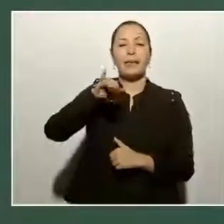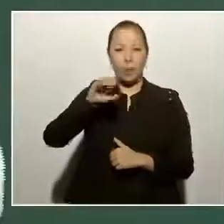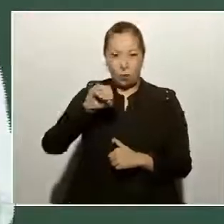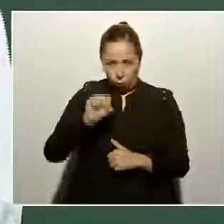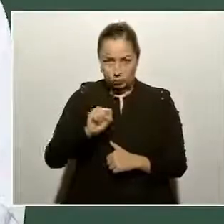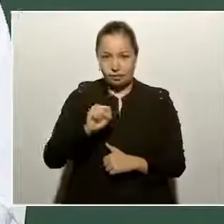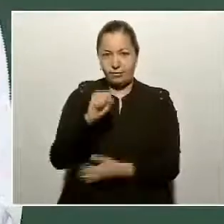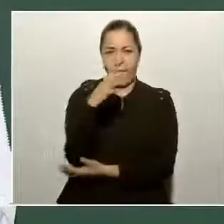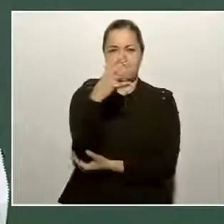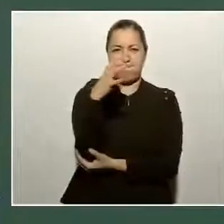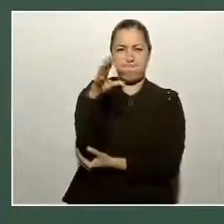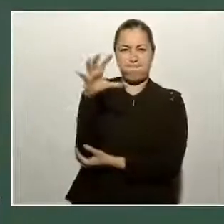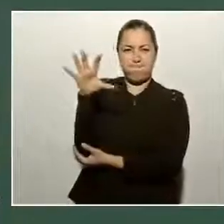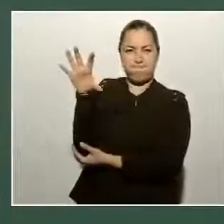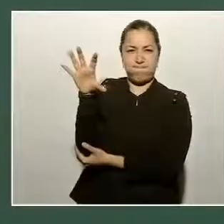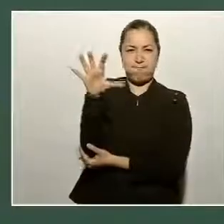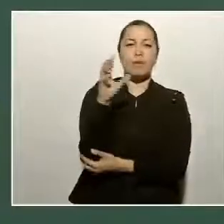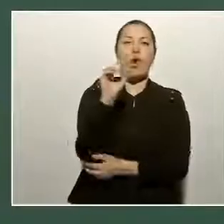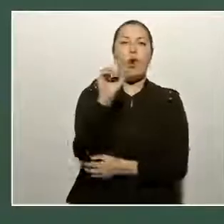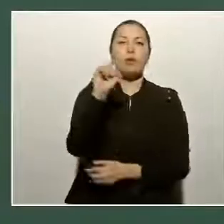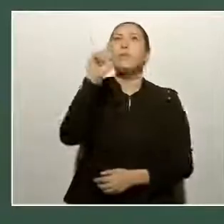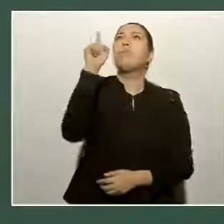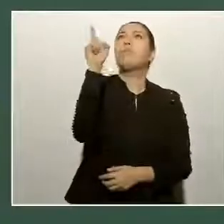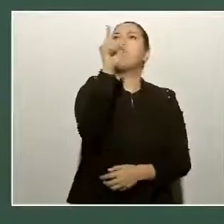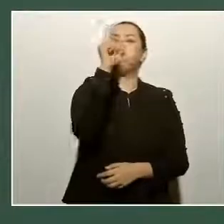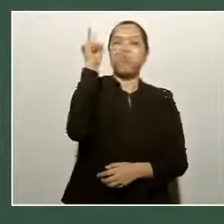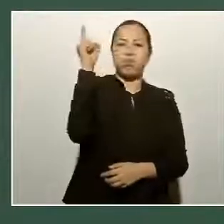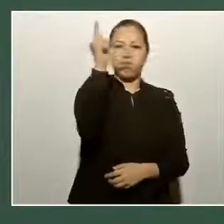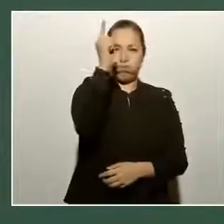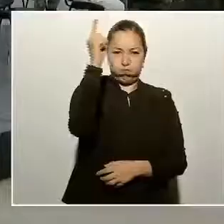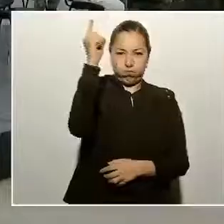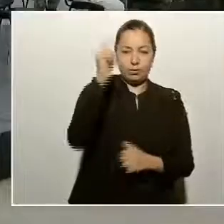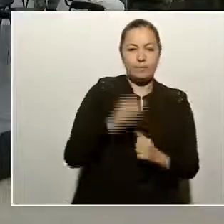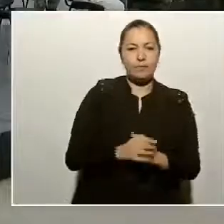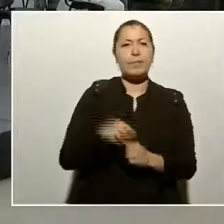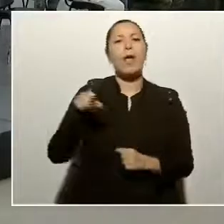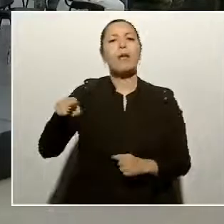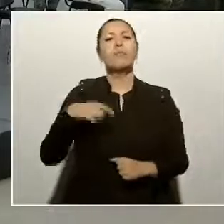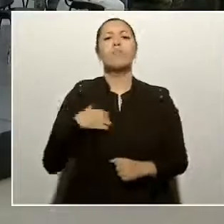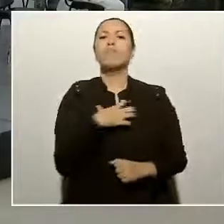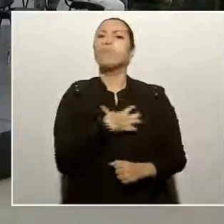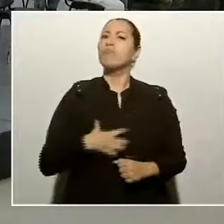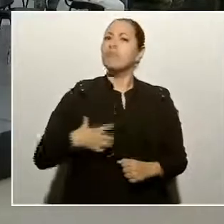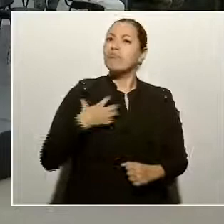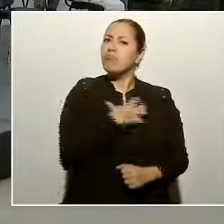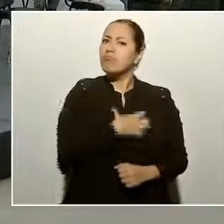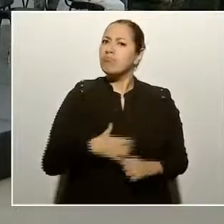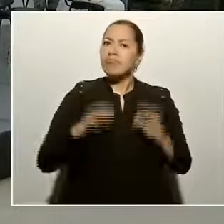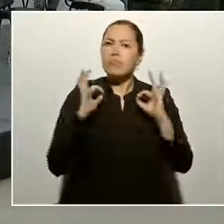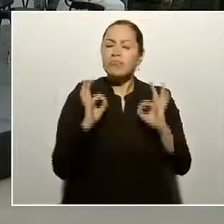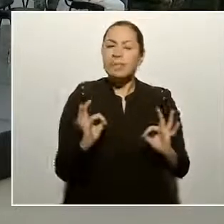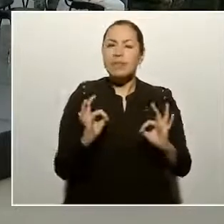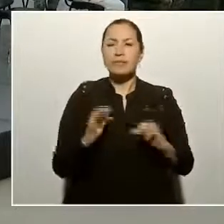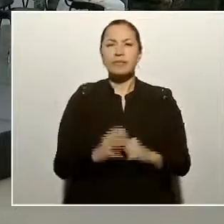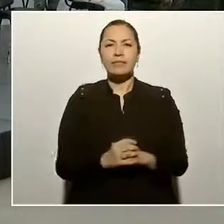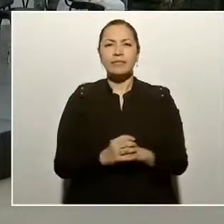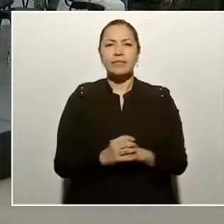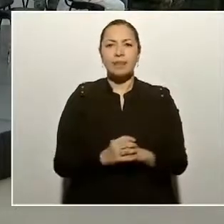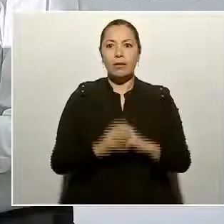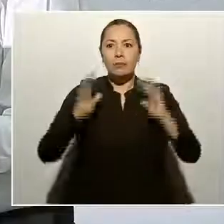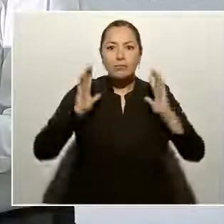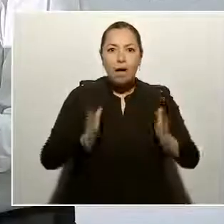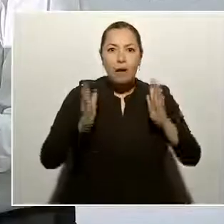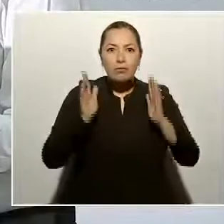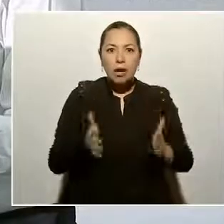y estaban muy contentas de tener ya